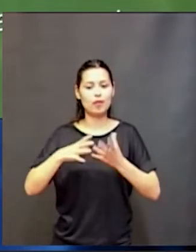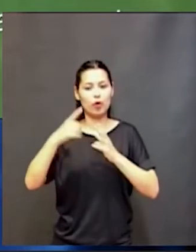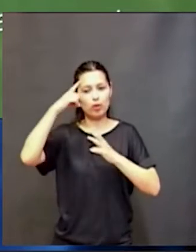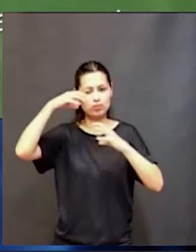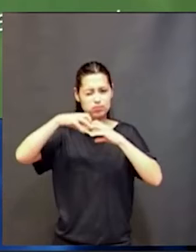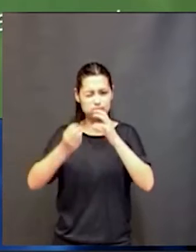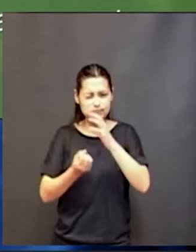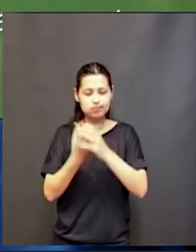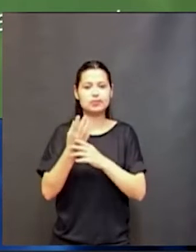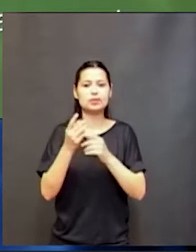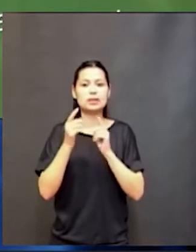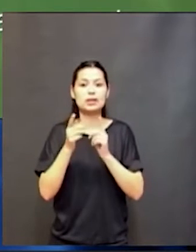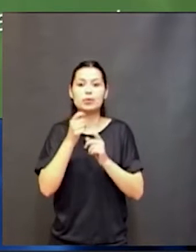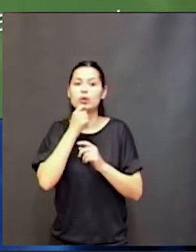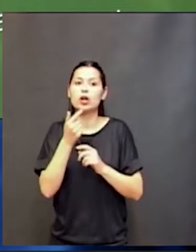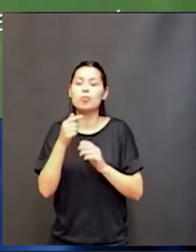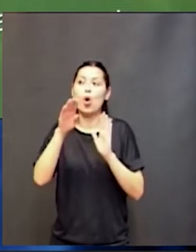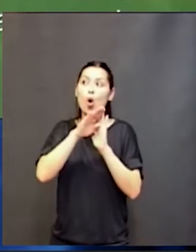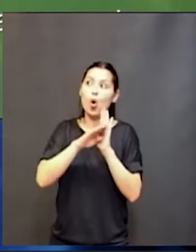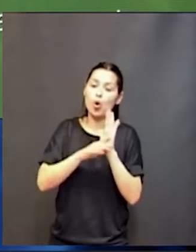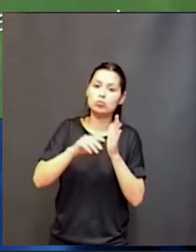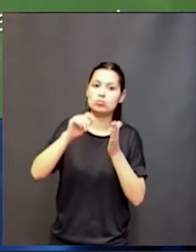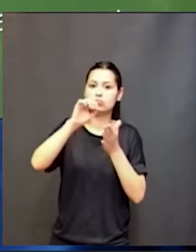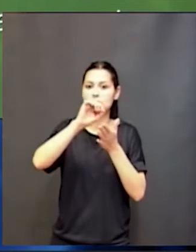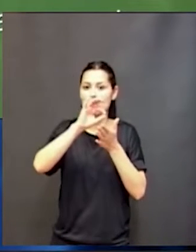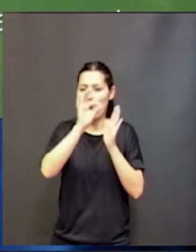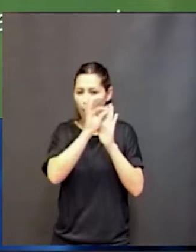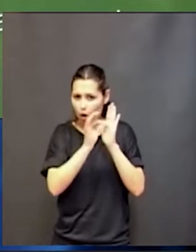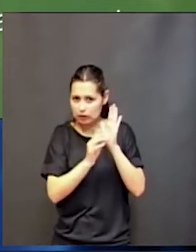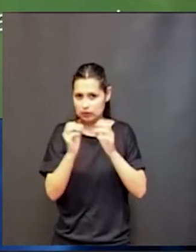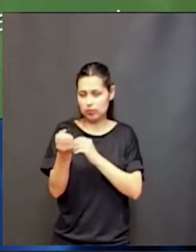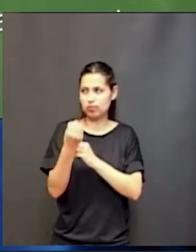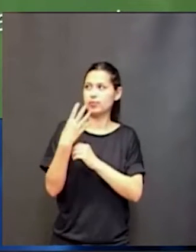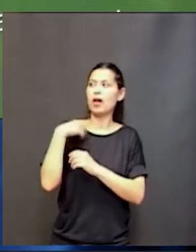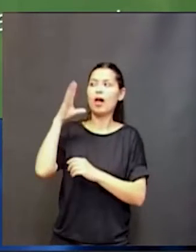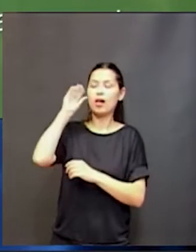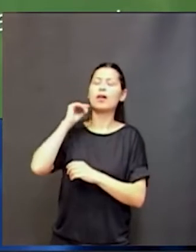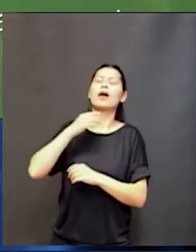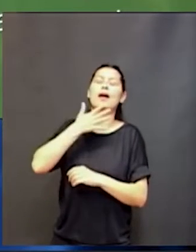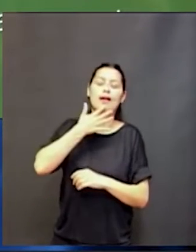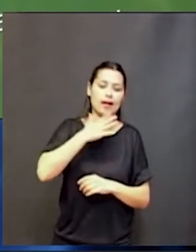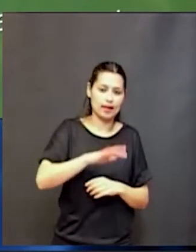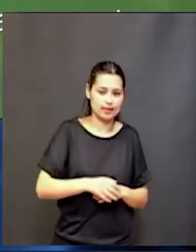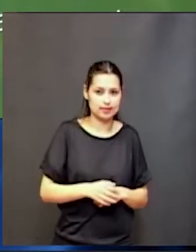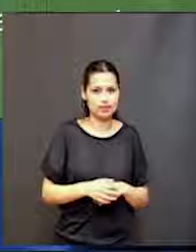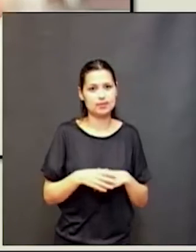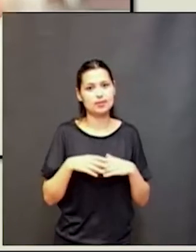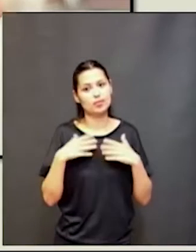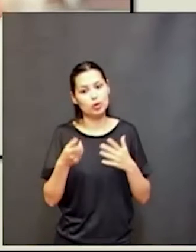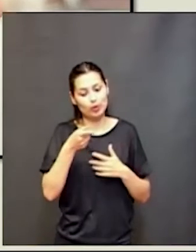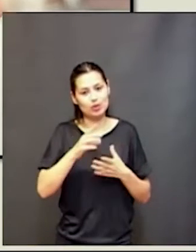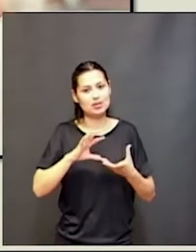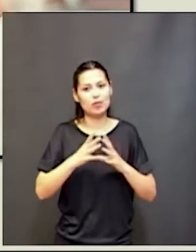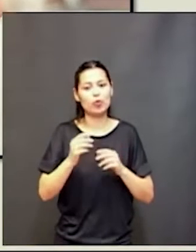instrucción, una consigna, pero nosotros tenemos que lograr que esos dos modos de aprendizaje se retroalimenten